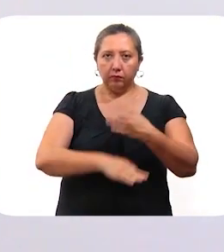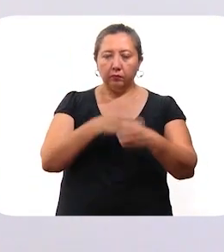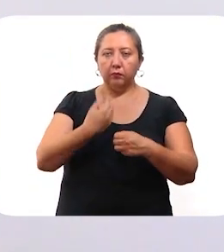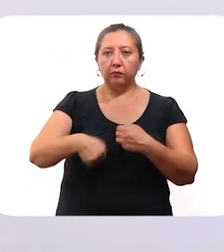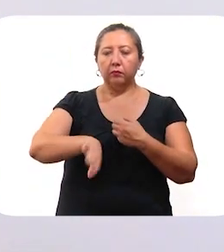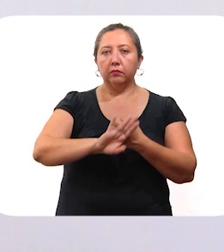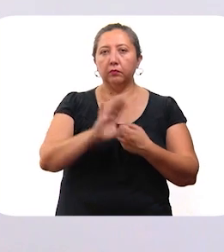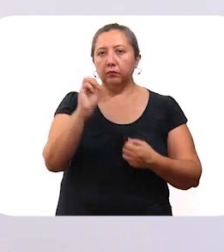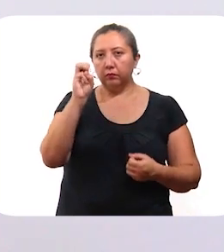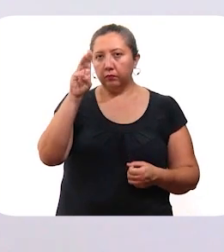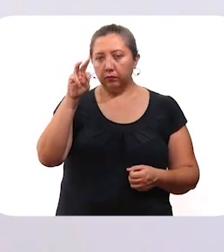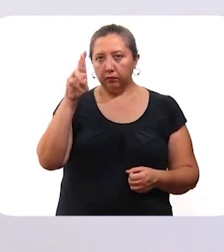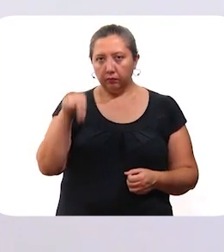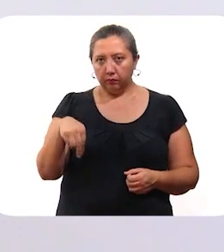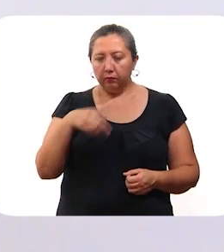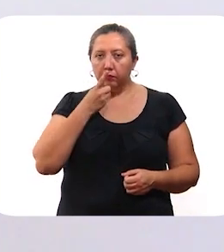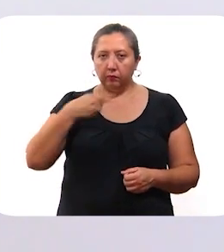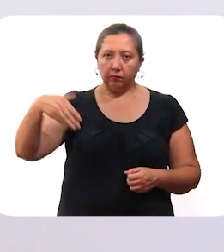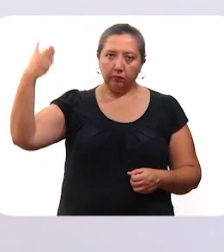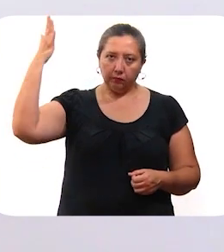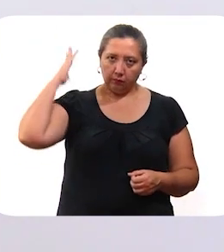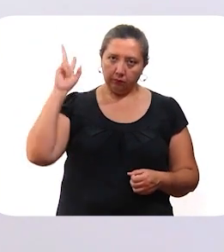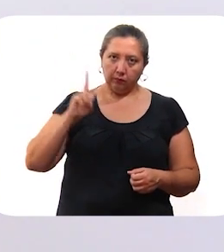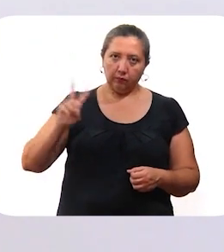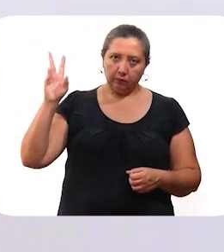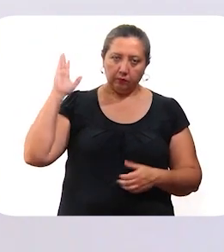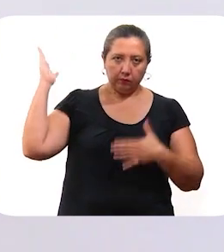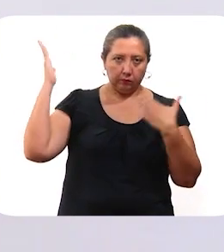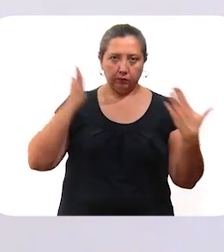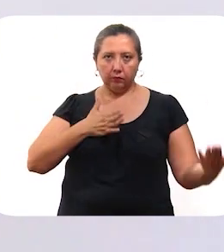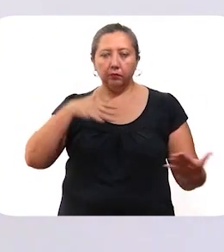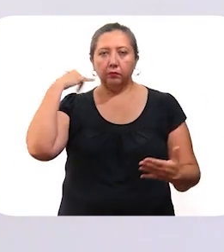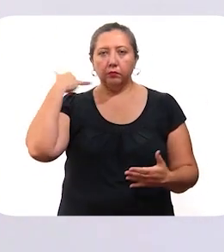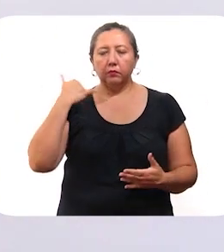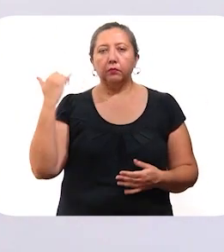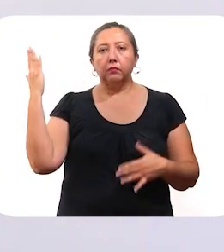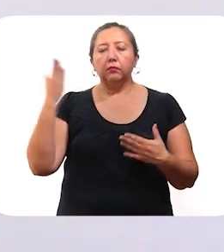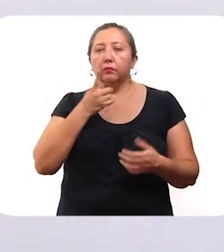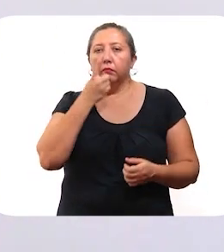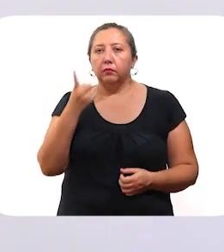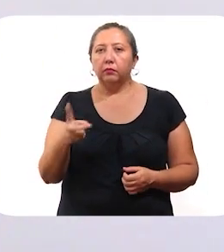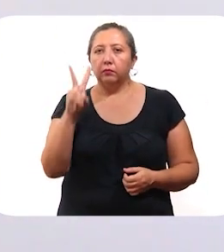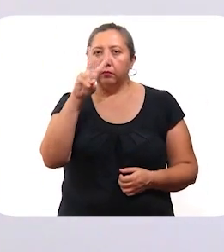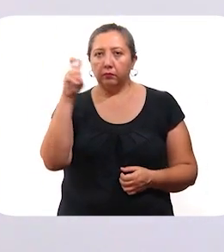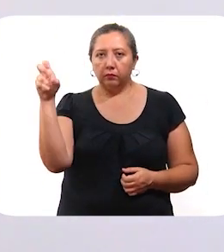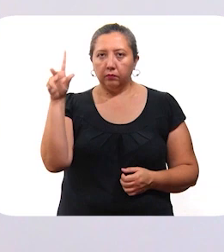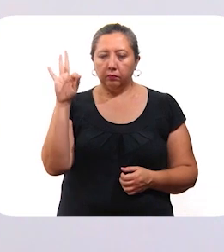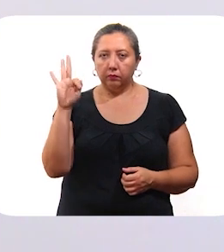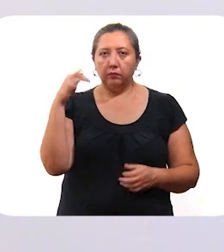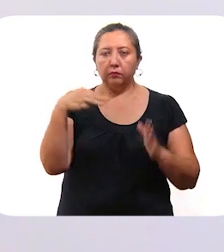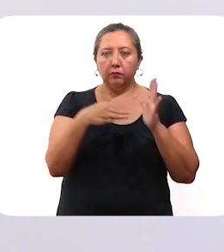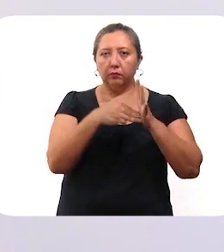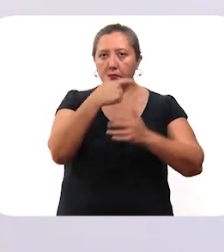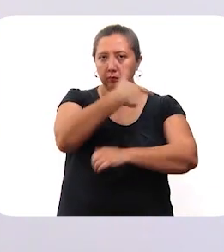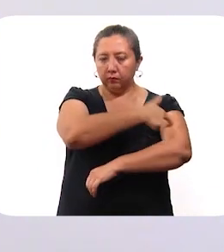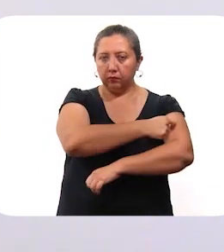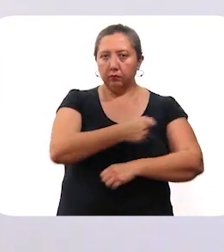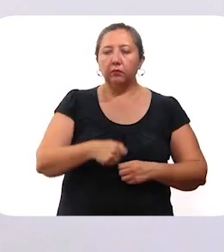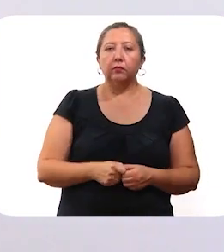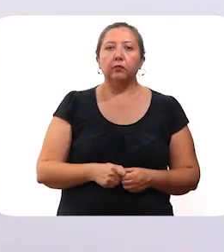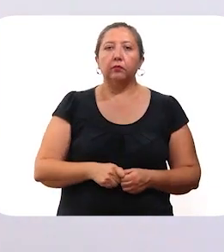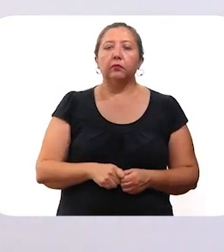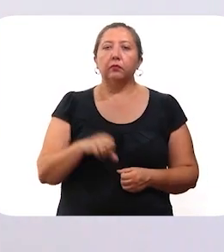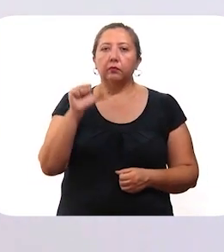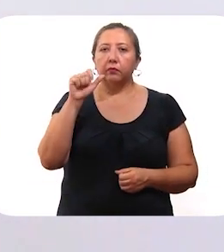contra Omicron. El pasado viernes arribó a Yucatán un nuevo cargamento con 240.000 vacunas de la